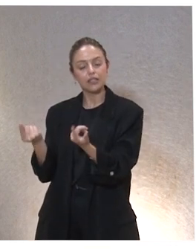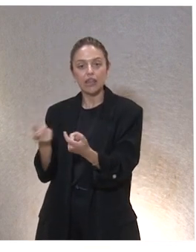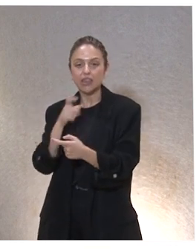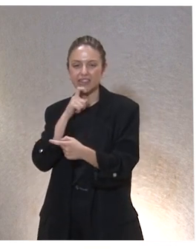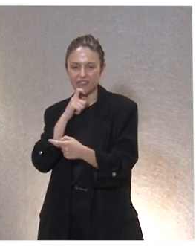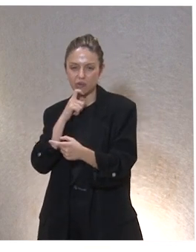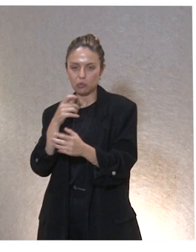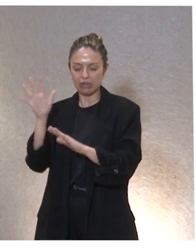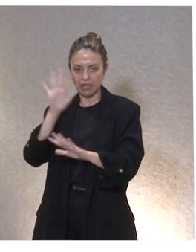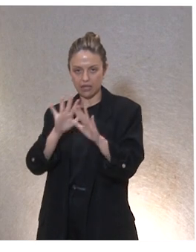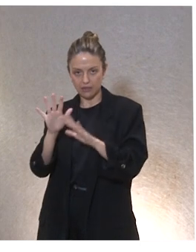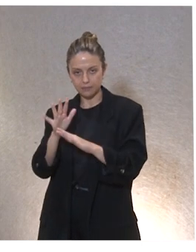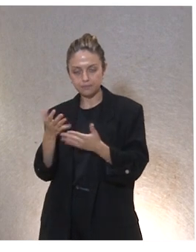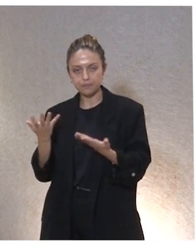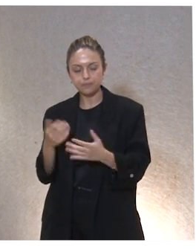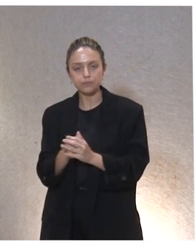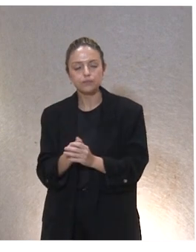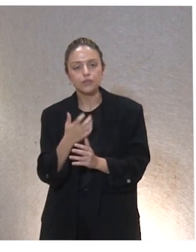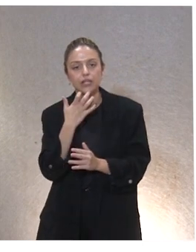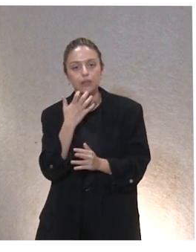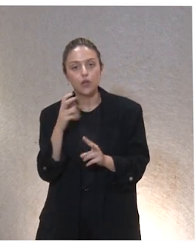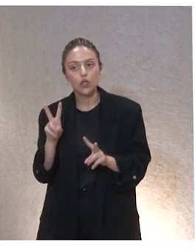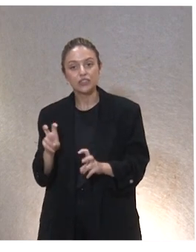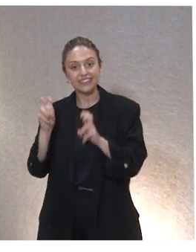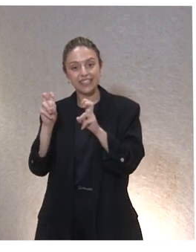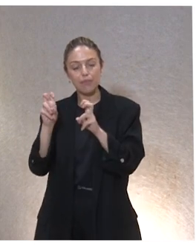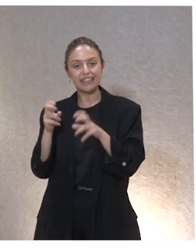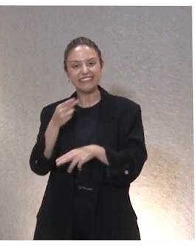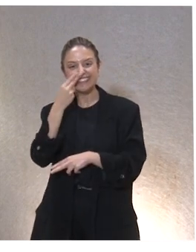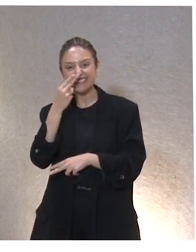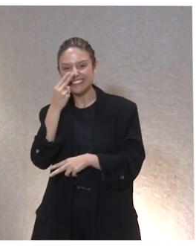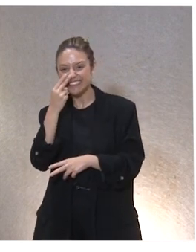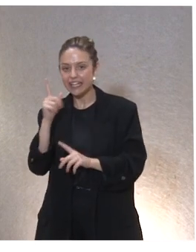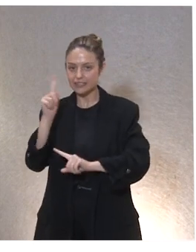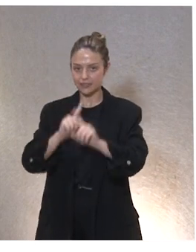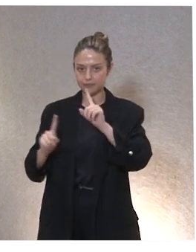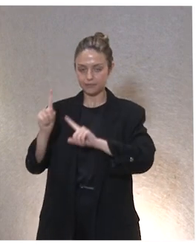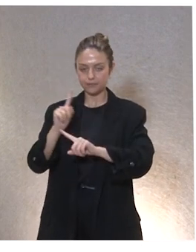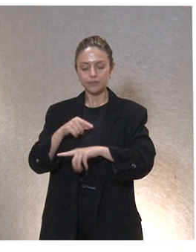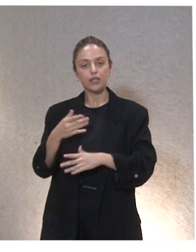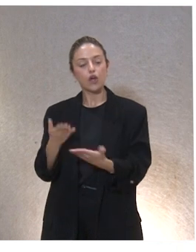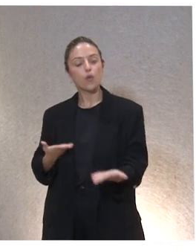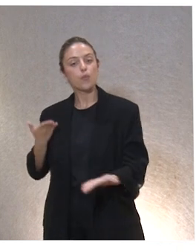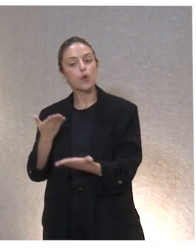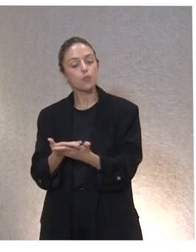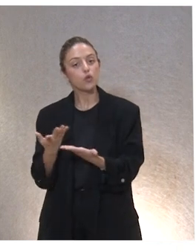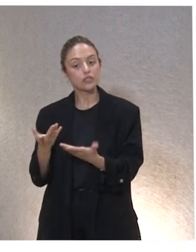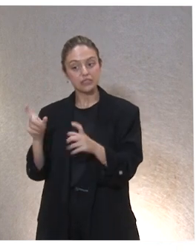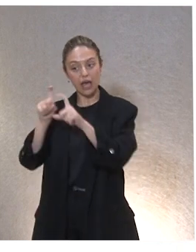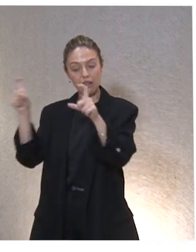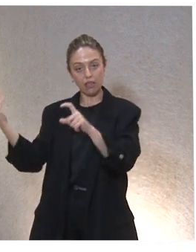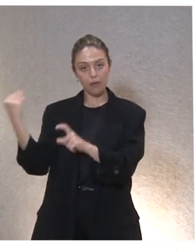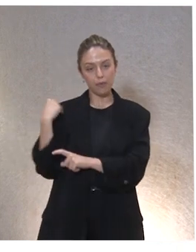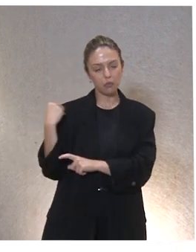dificultades. pues por lo menos temas que tienen que ver con conflictos de intereses, propuestas que la organización nos ha